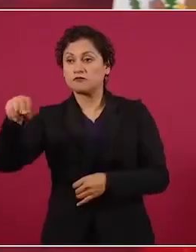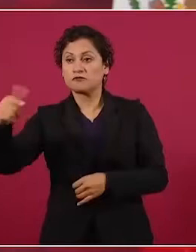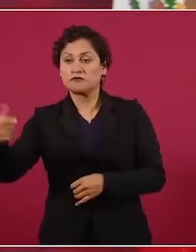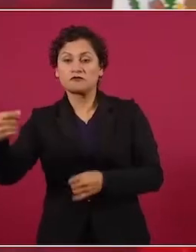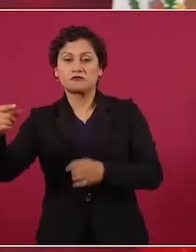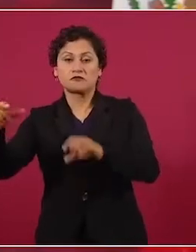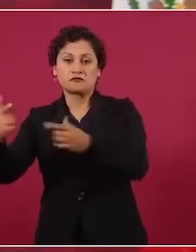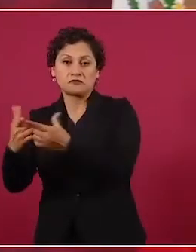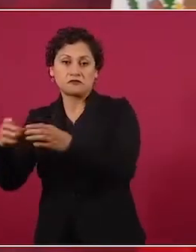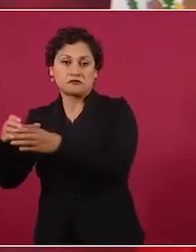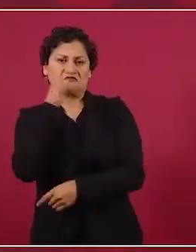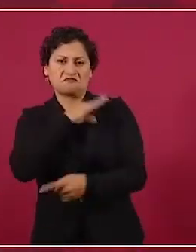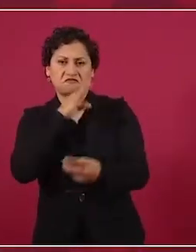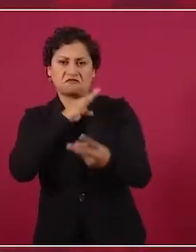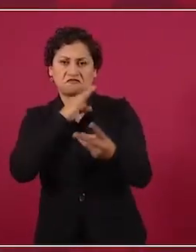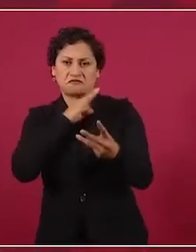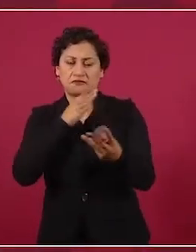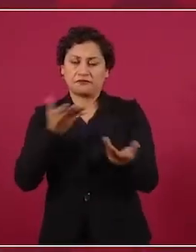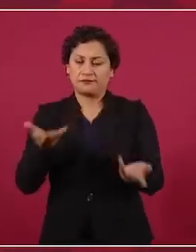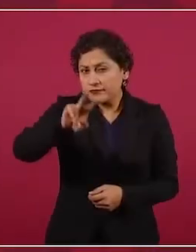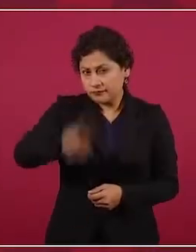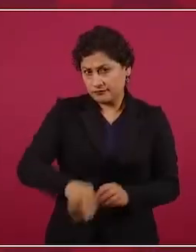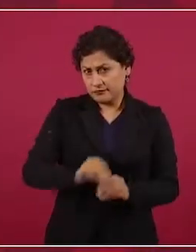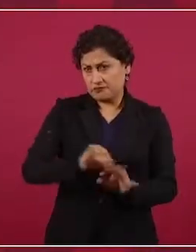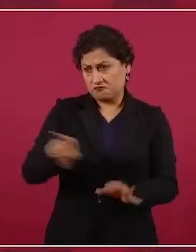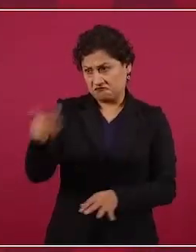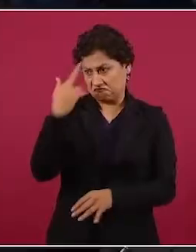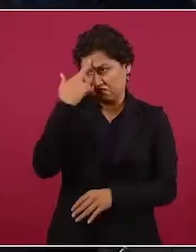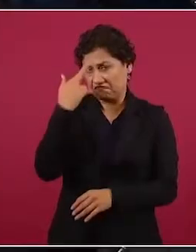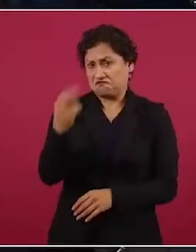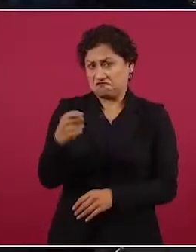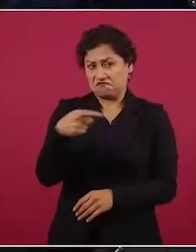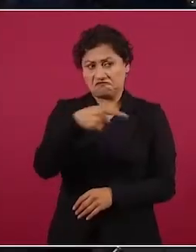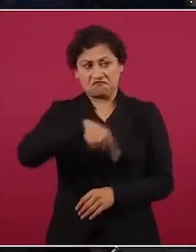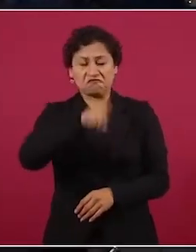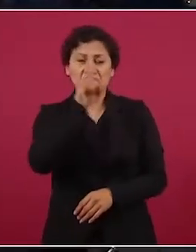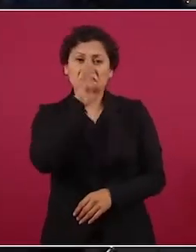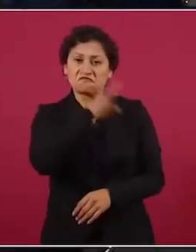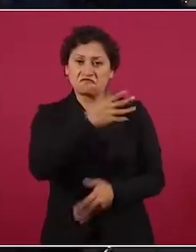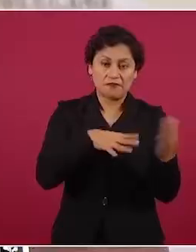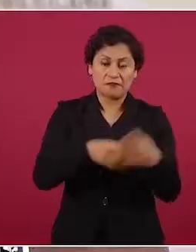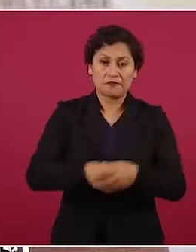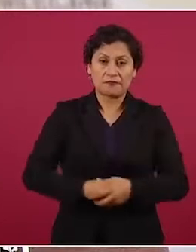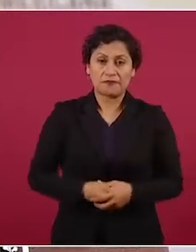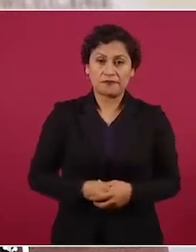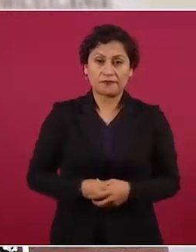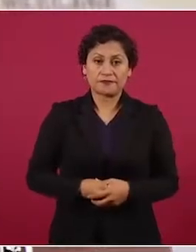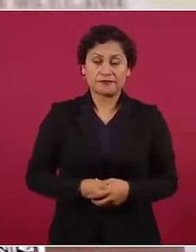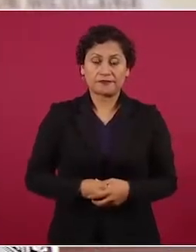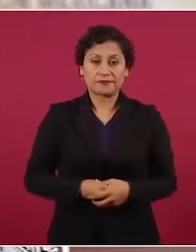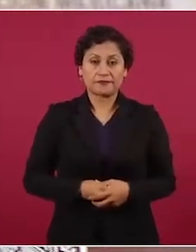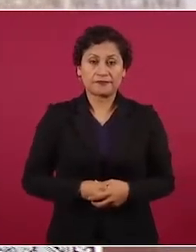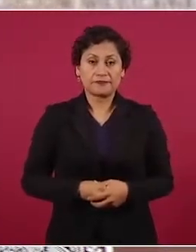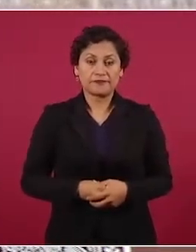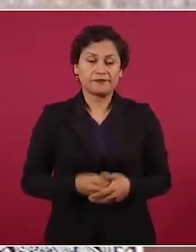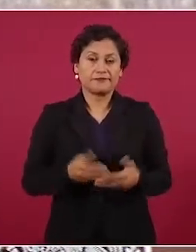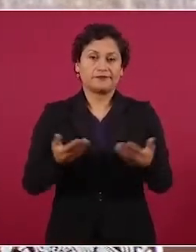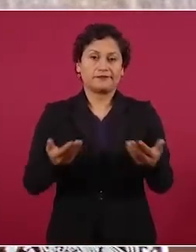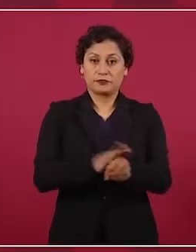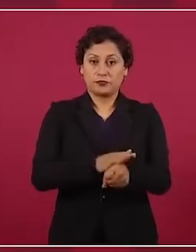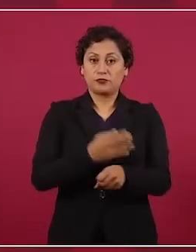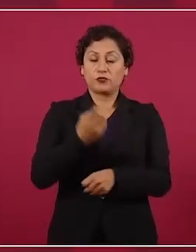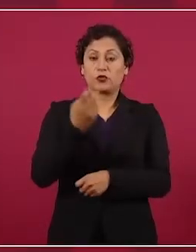también ganado a pulso, pero se aprovecharon de toda esa circunstancia. Entonces, ante eso